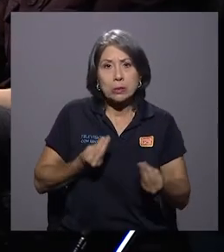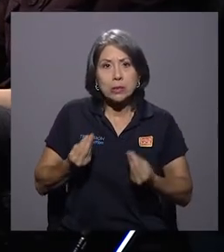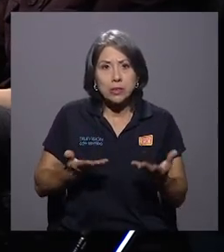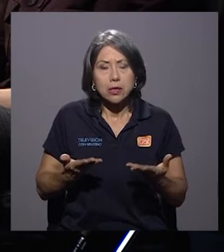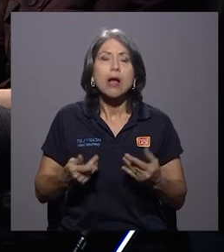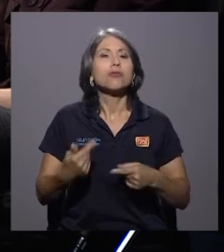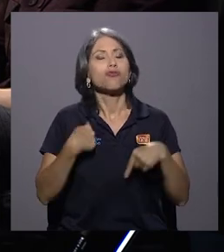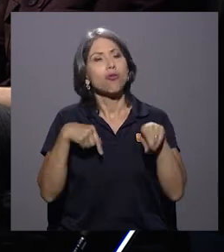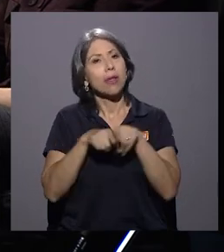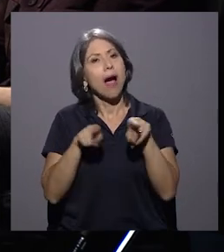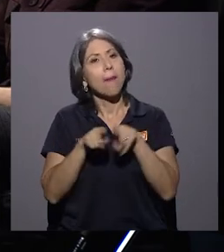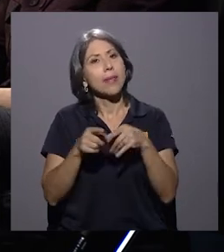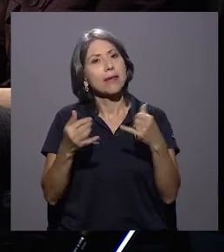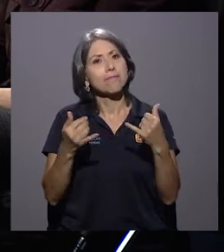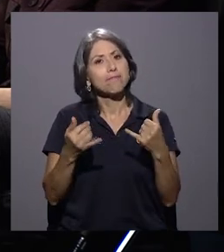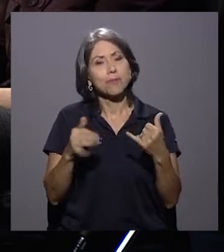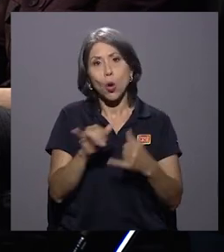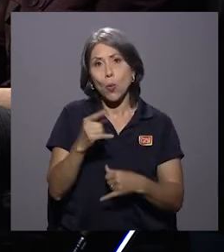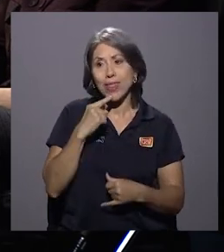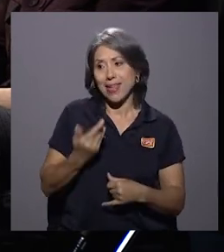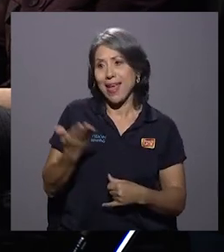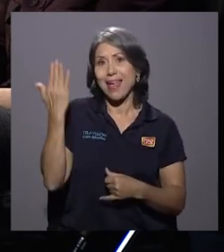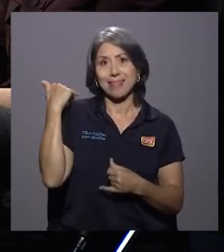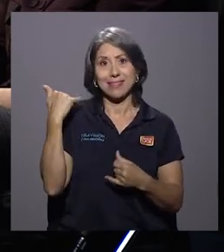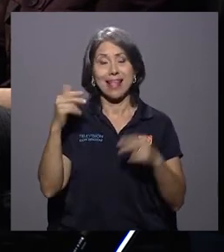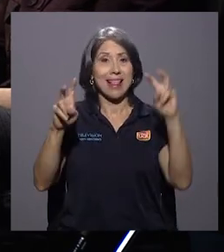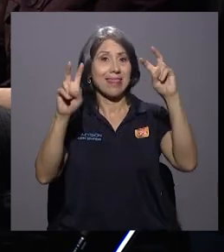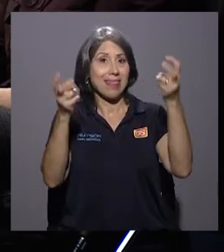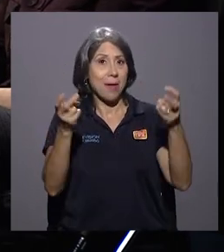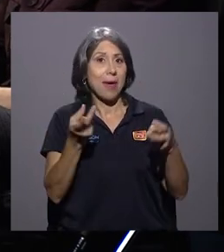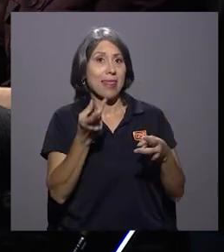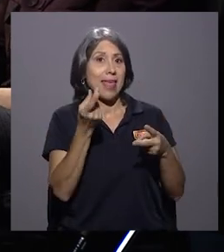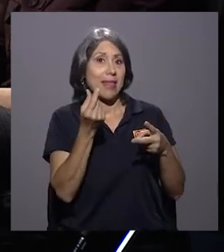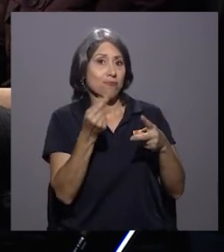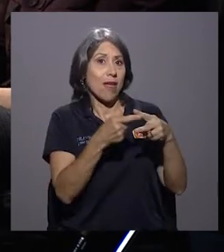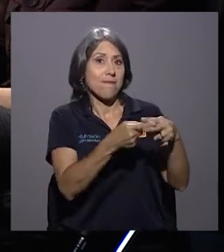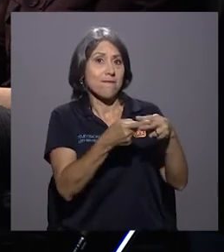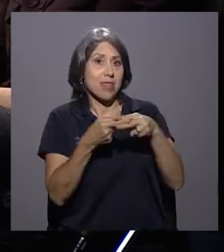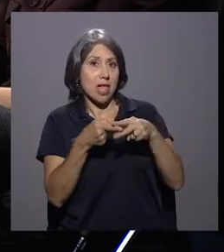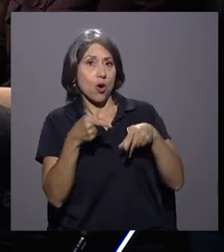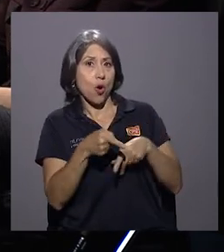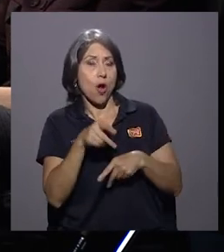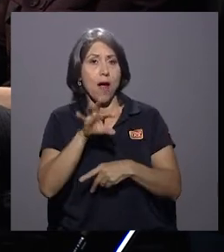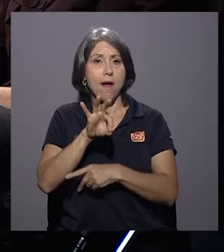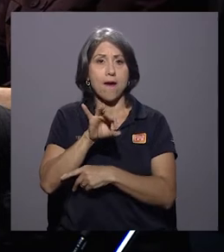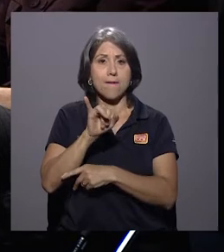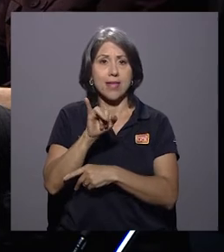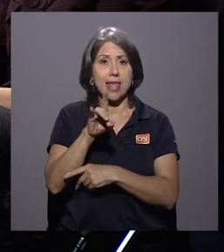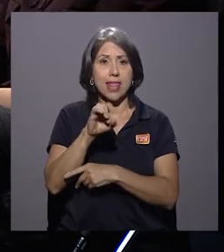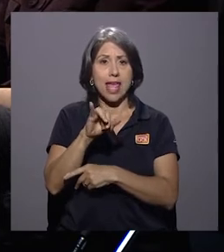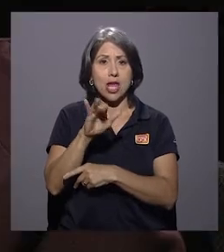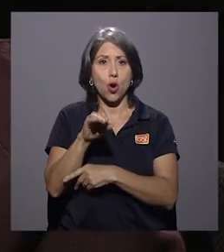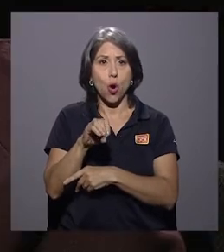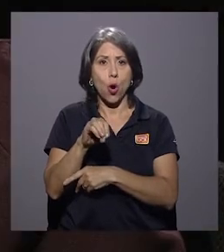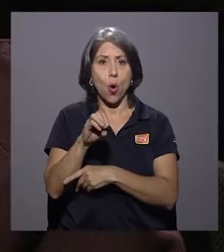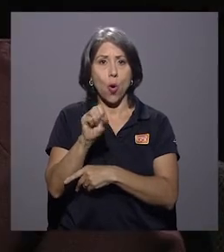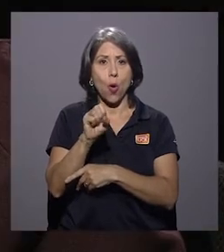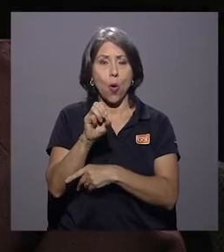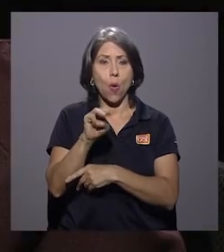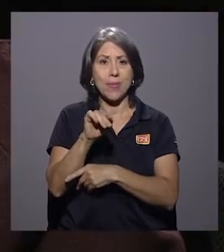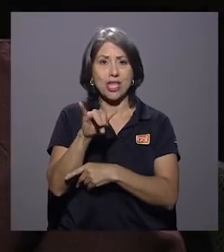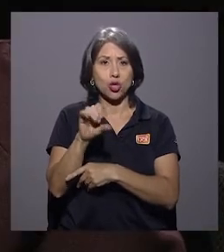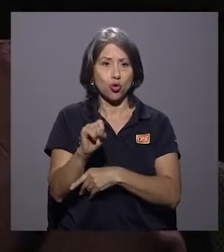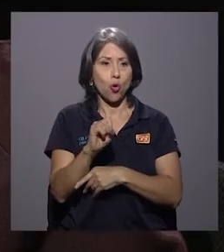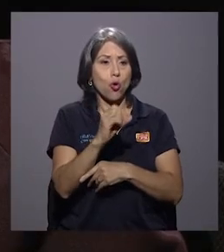encuentro también con, ahora le mencioné el tema del fideicomiso, que es un fideicomiso a cinco años, pero tiene